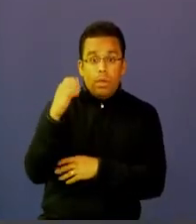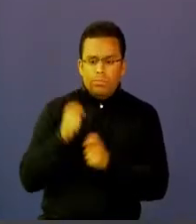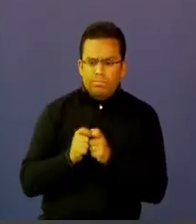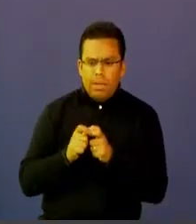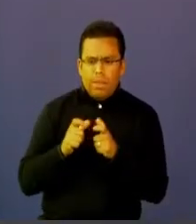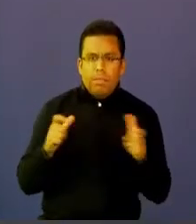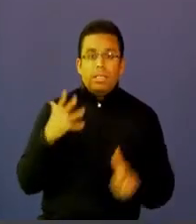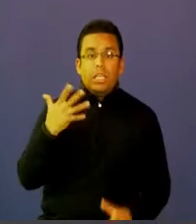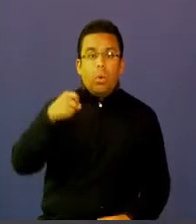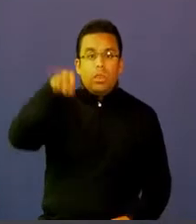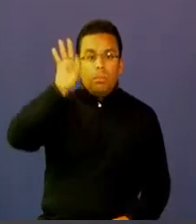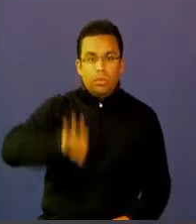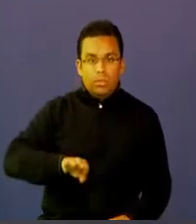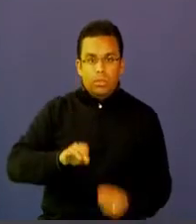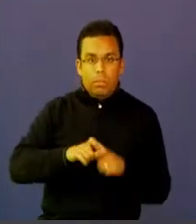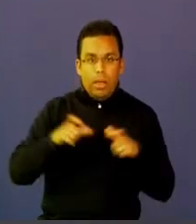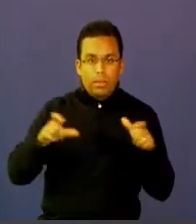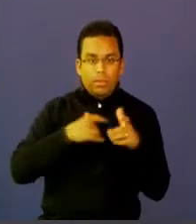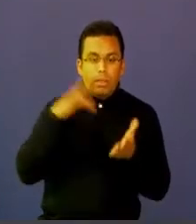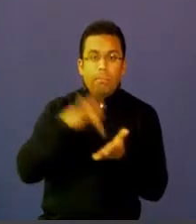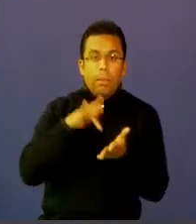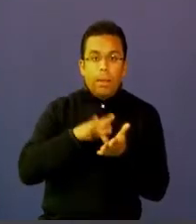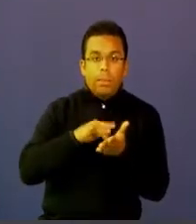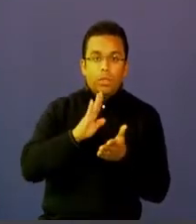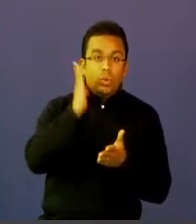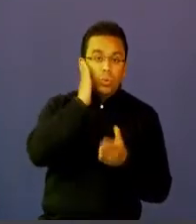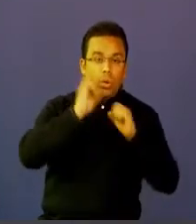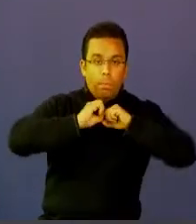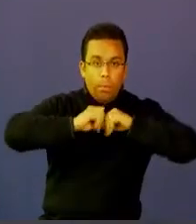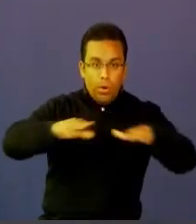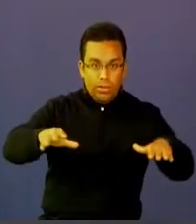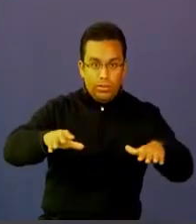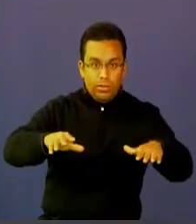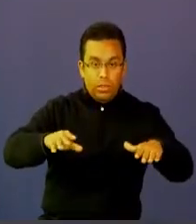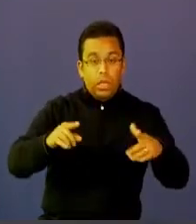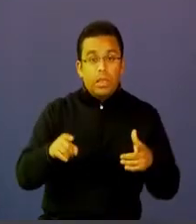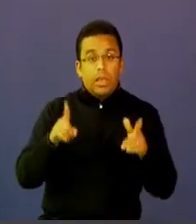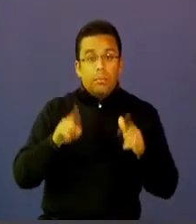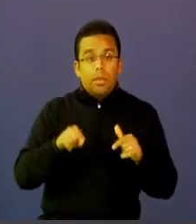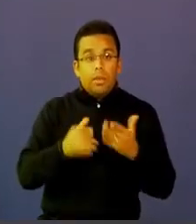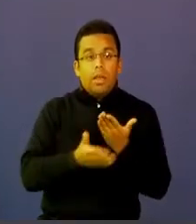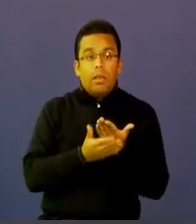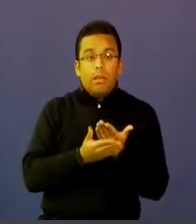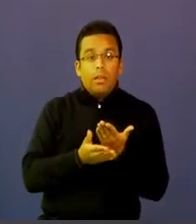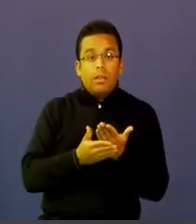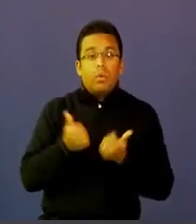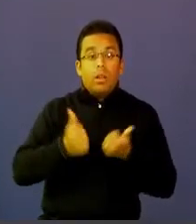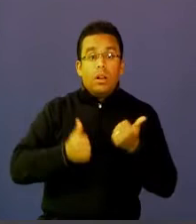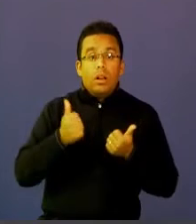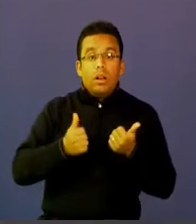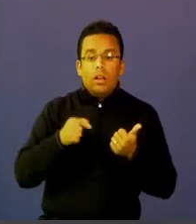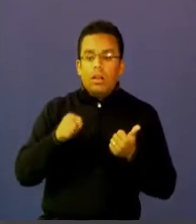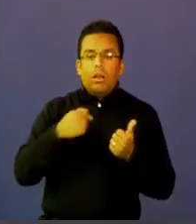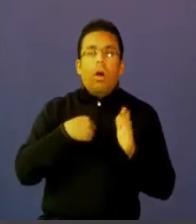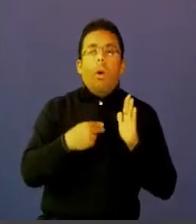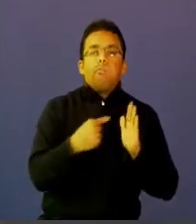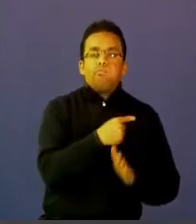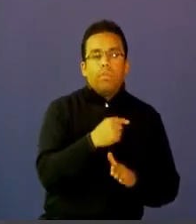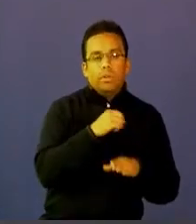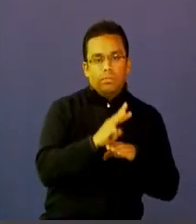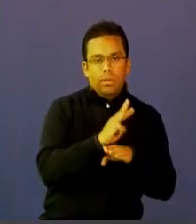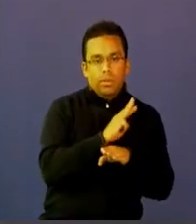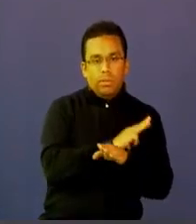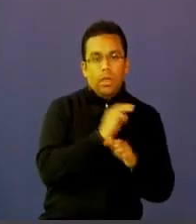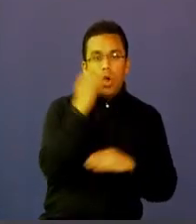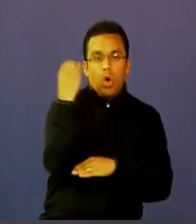% en el acceso a contenidos digitales públicos. Y estoy hablando solamente de los que están disponibles en nuestro portal educativo